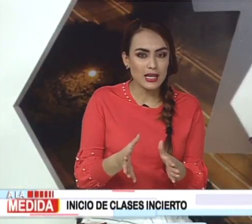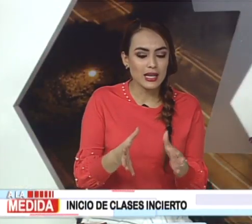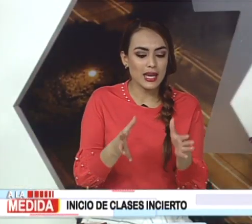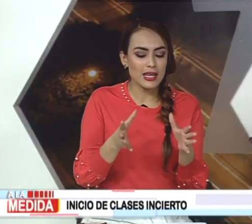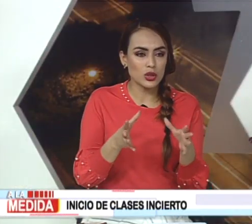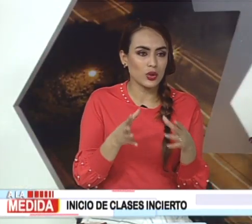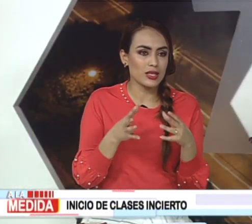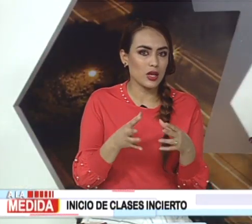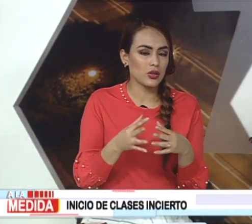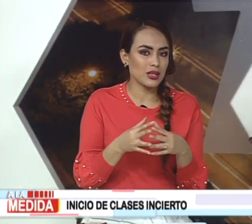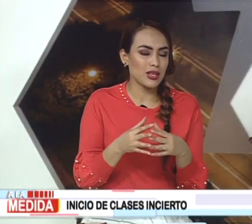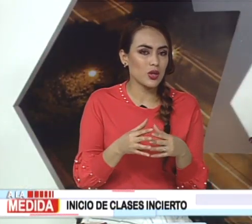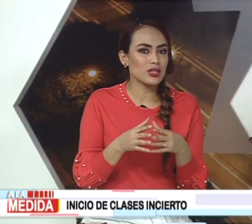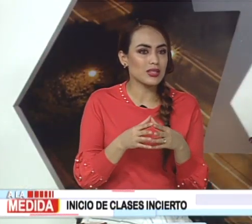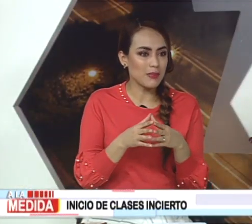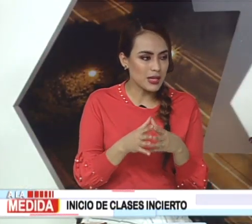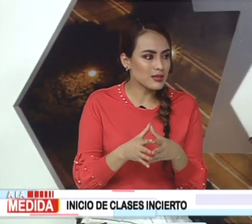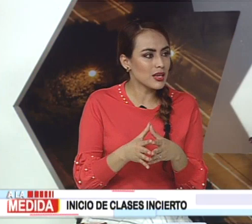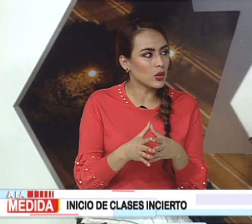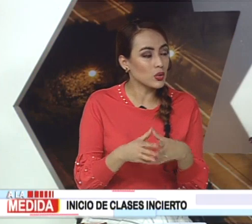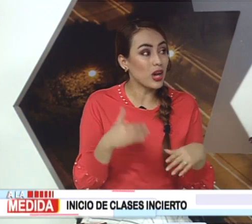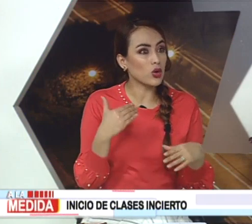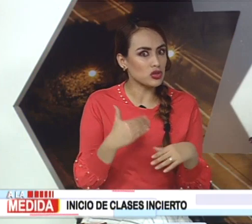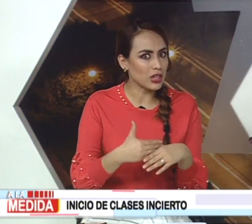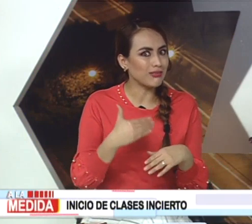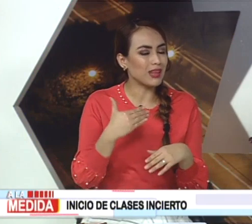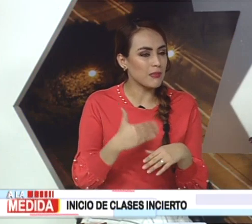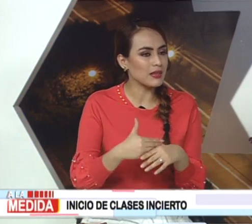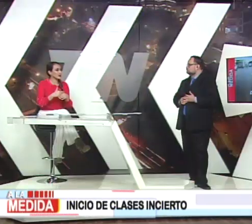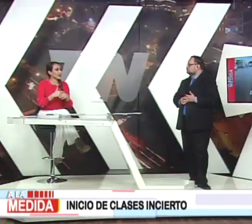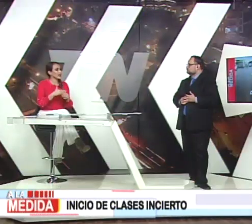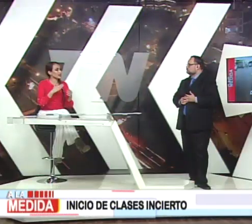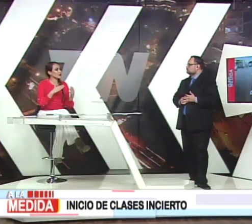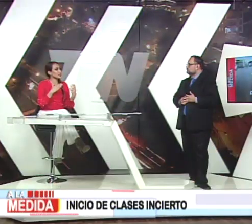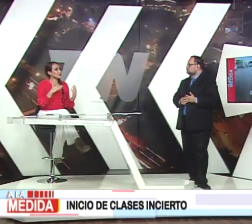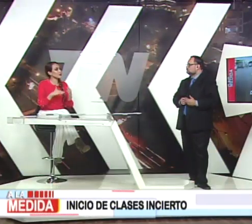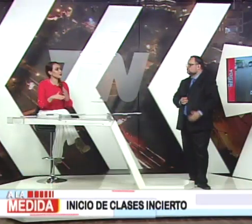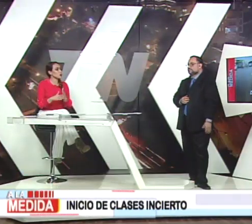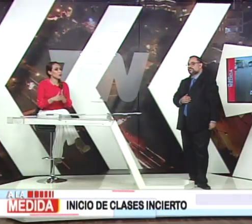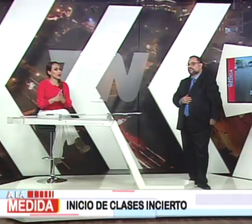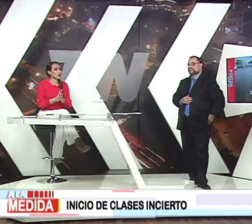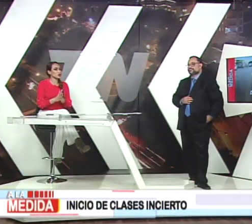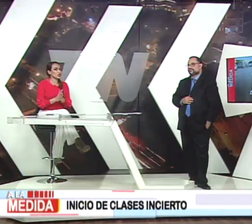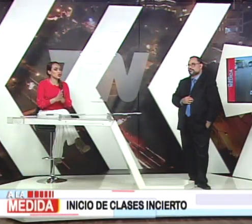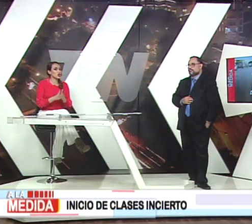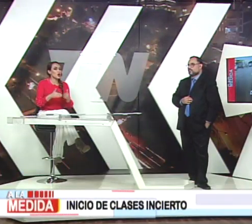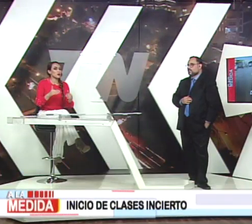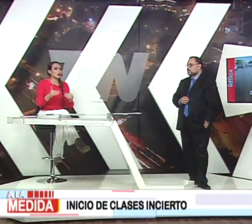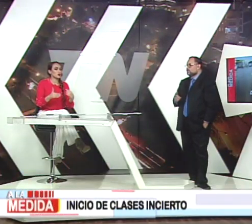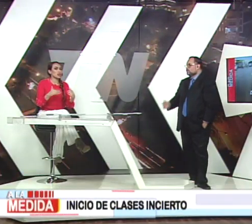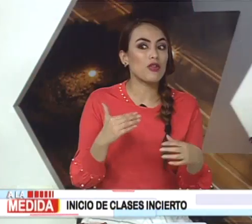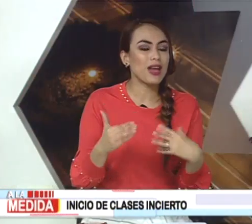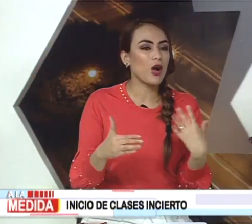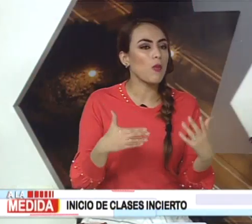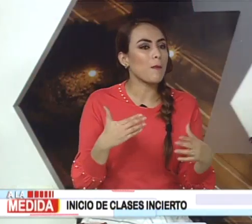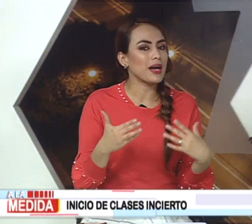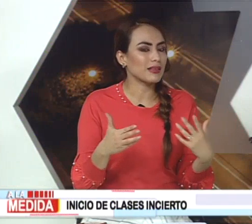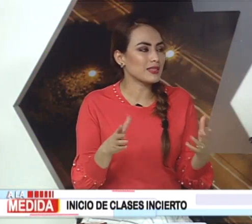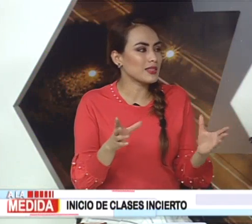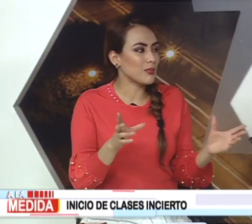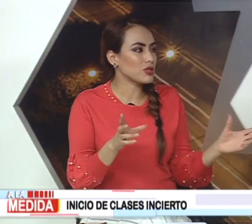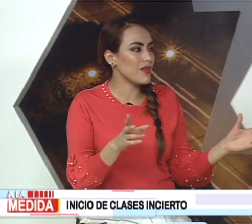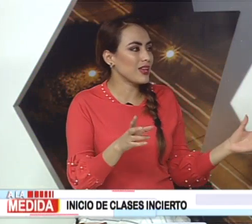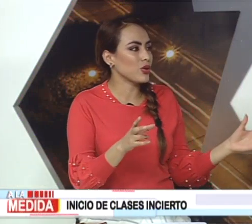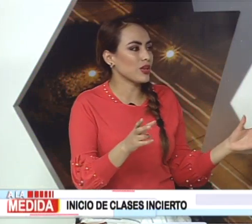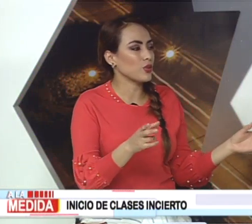ojalá que dentro de este contenido también se incluya constantemente estas medidas de prevención para que los niños, pues bueno, ya lo vean como